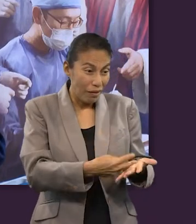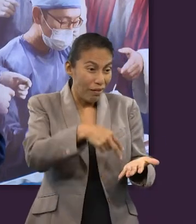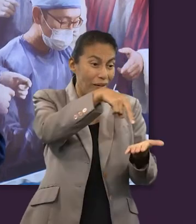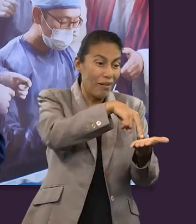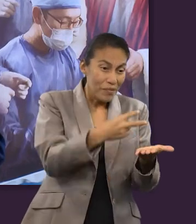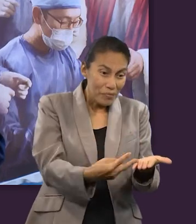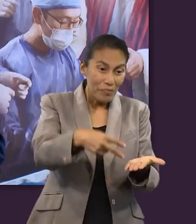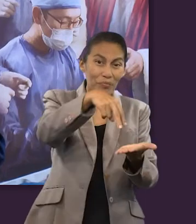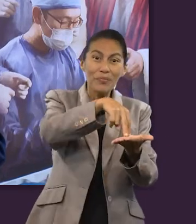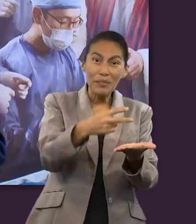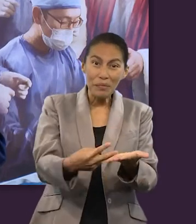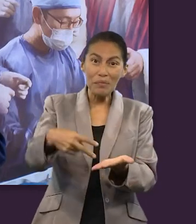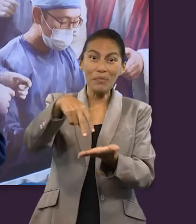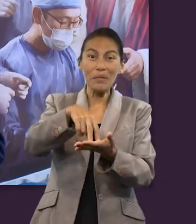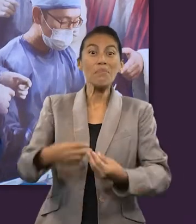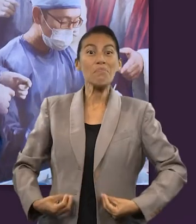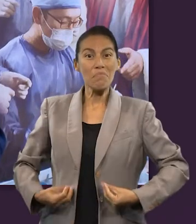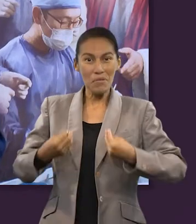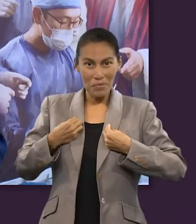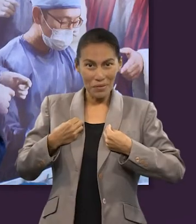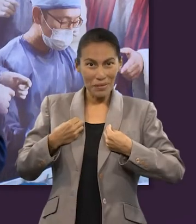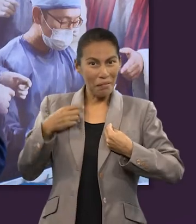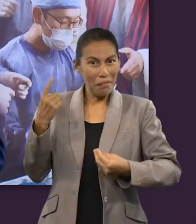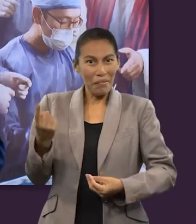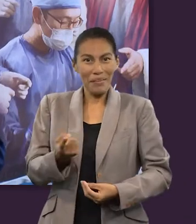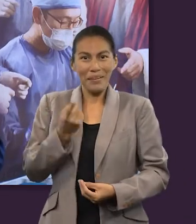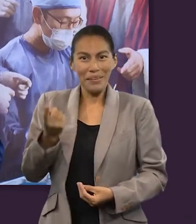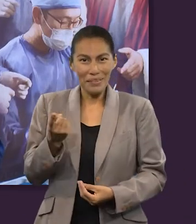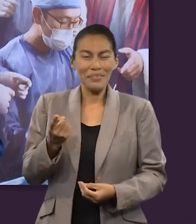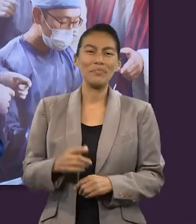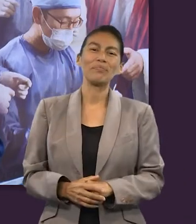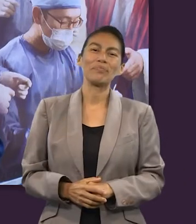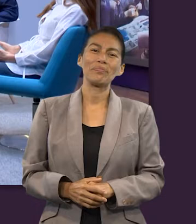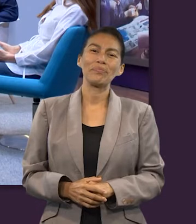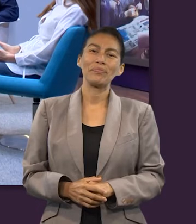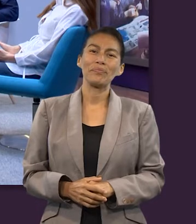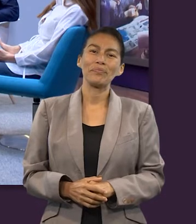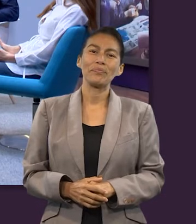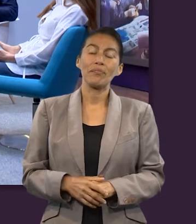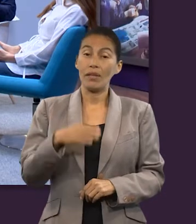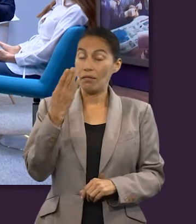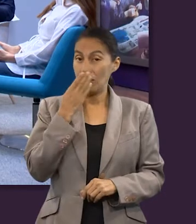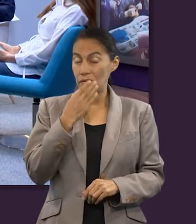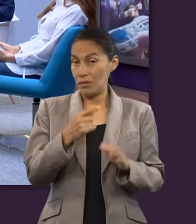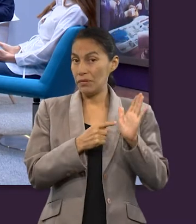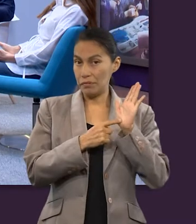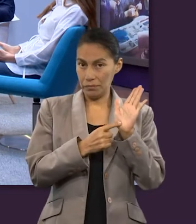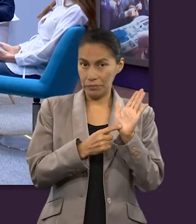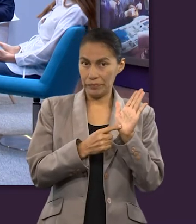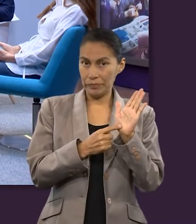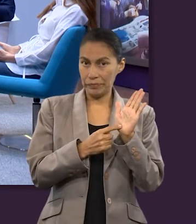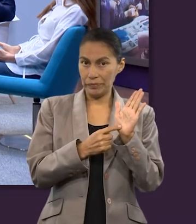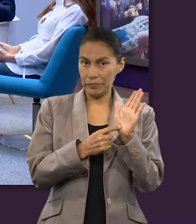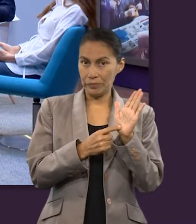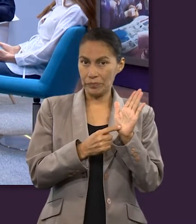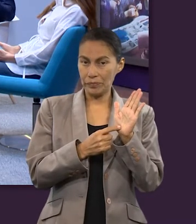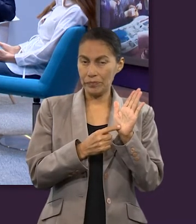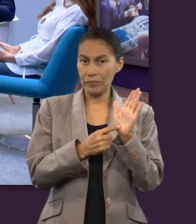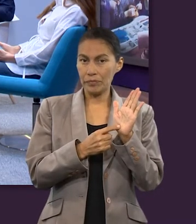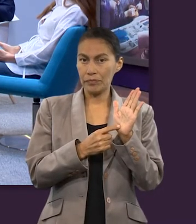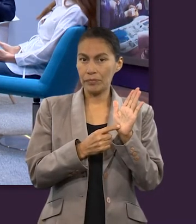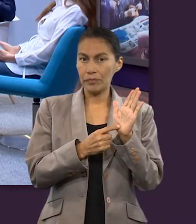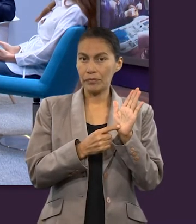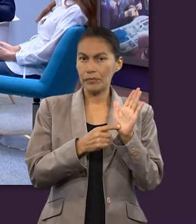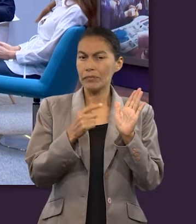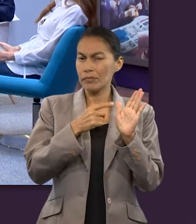personas van a vivir de nuevo para no morir ya más. Y la Biblia da señales a través de